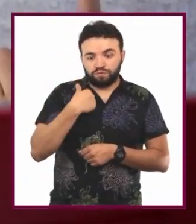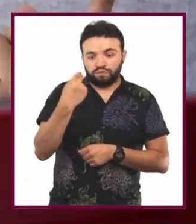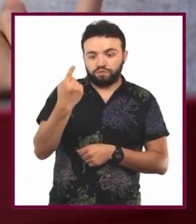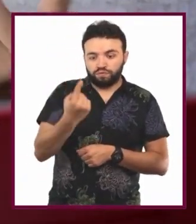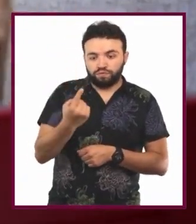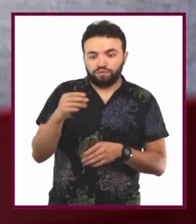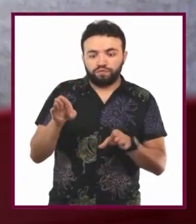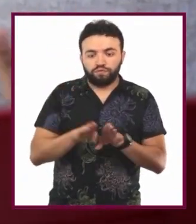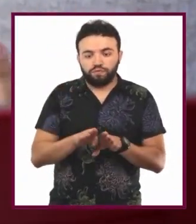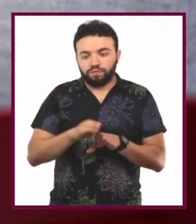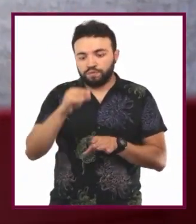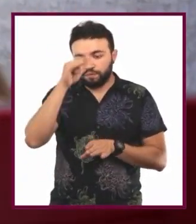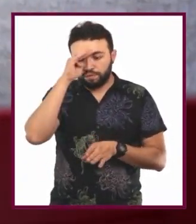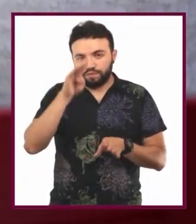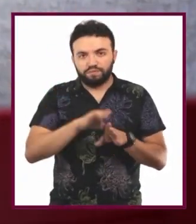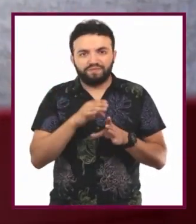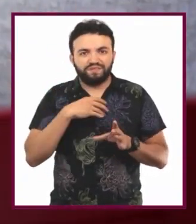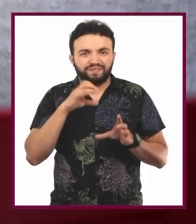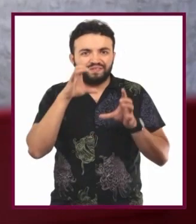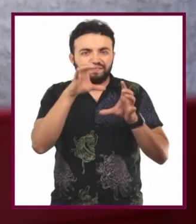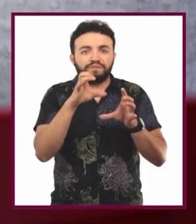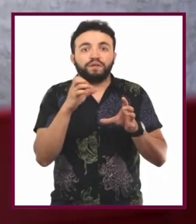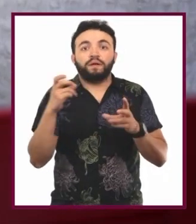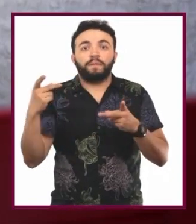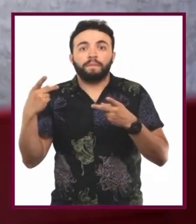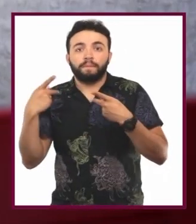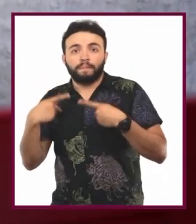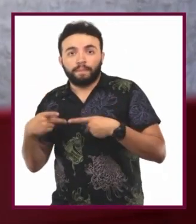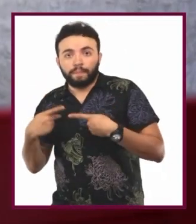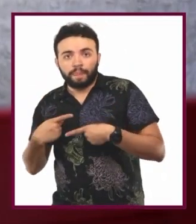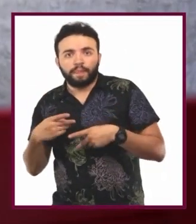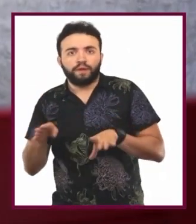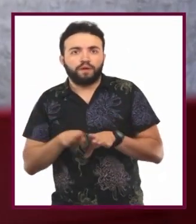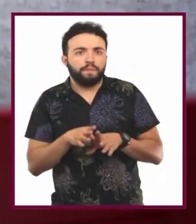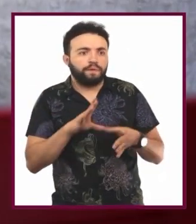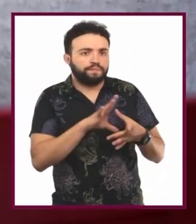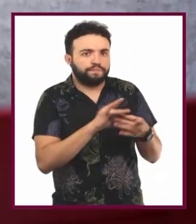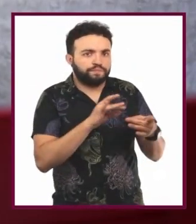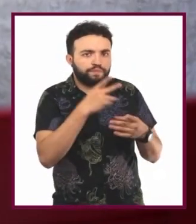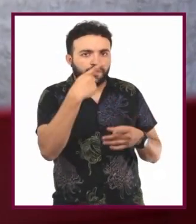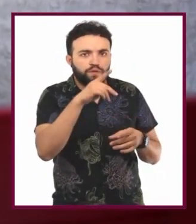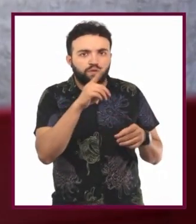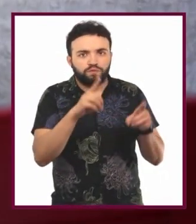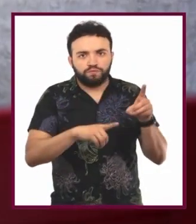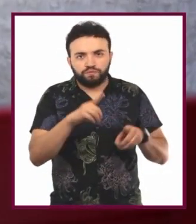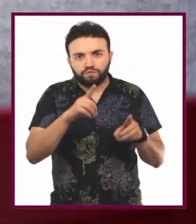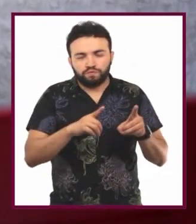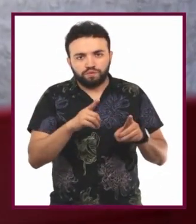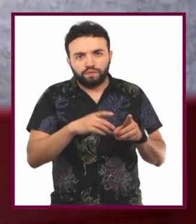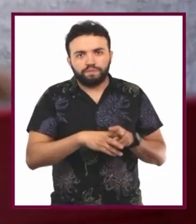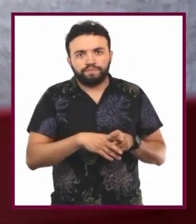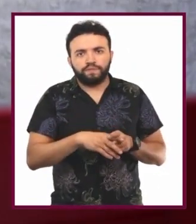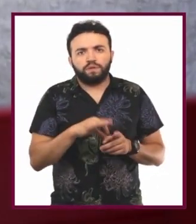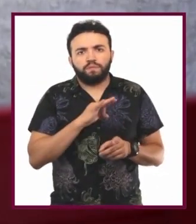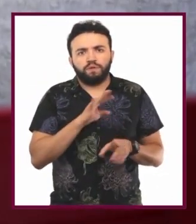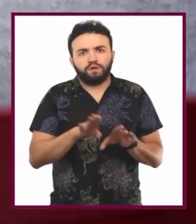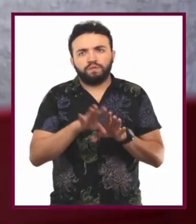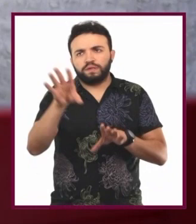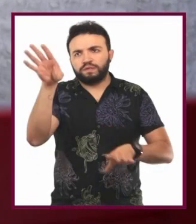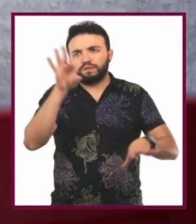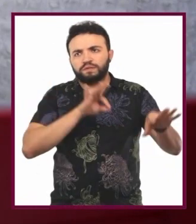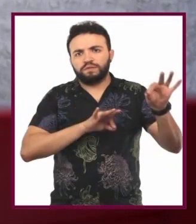alienígenas y alguno de nosotros sea quien les explica sus dudas. Entonces, podemos escoger diferentes galaxias y planetas.